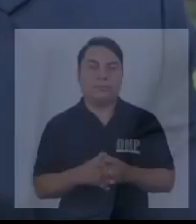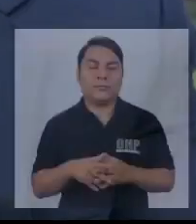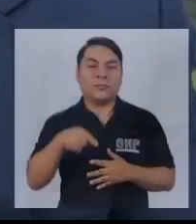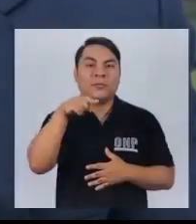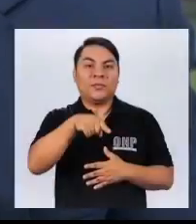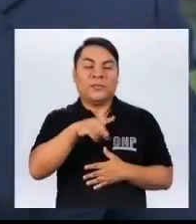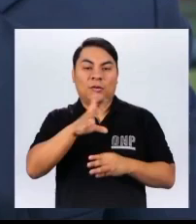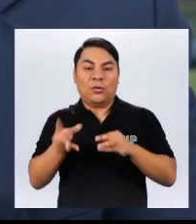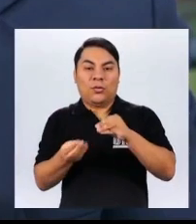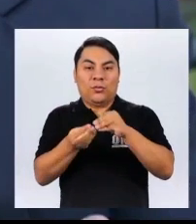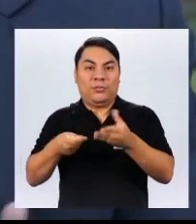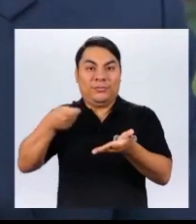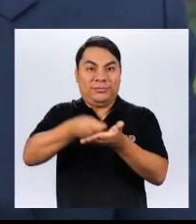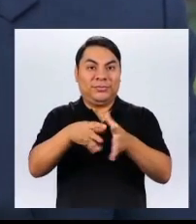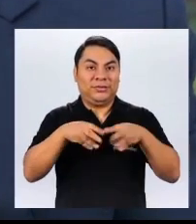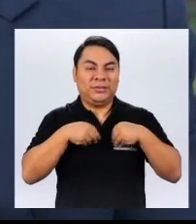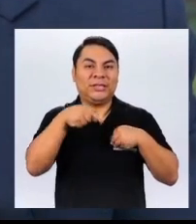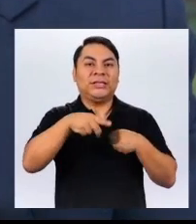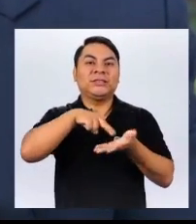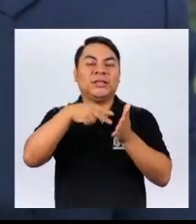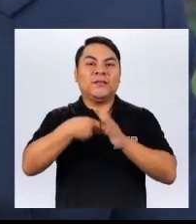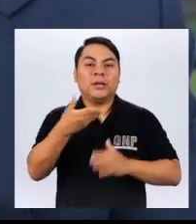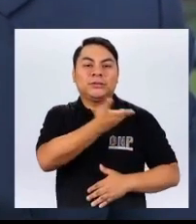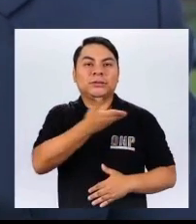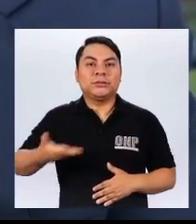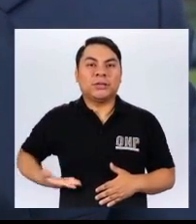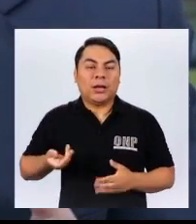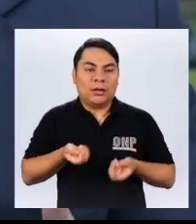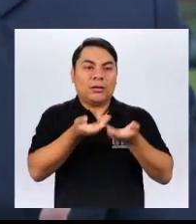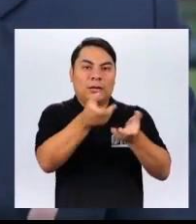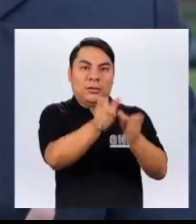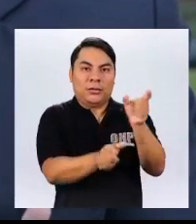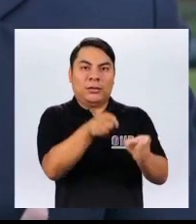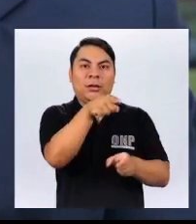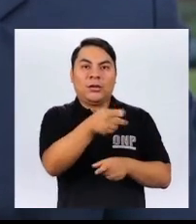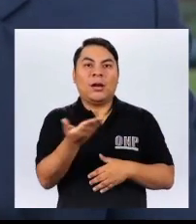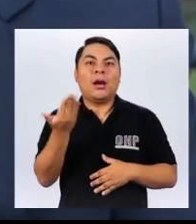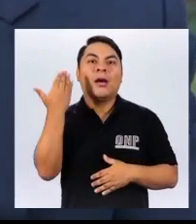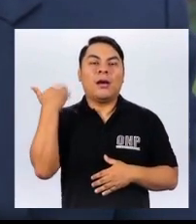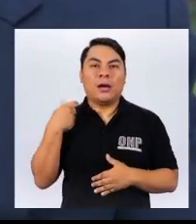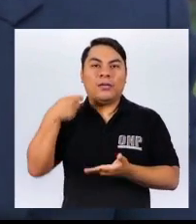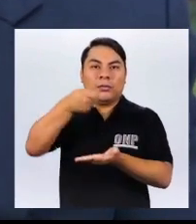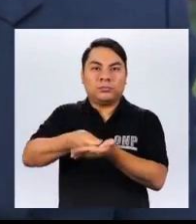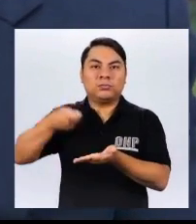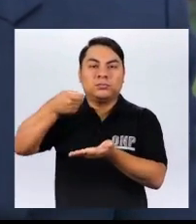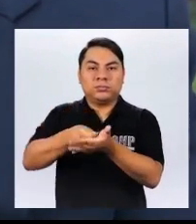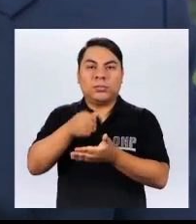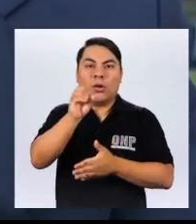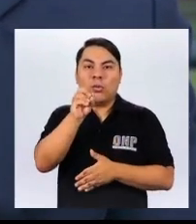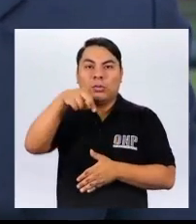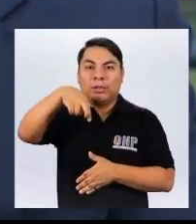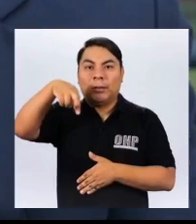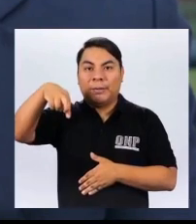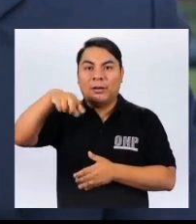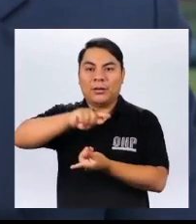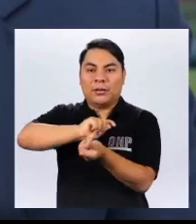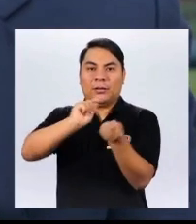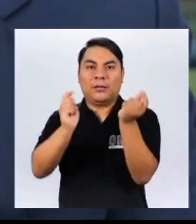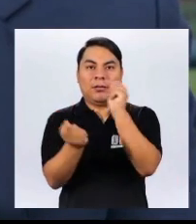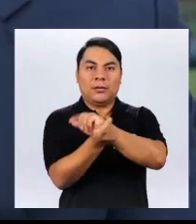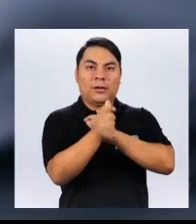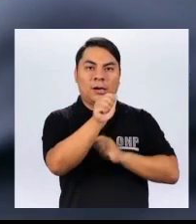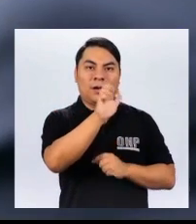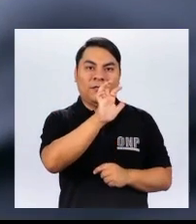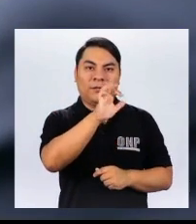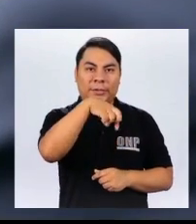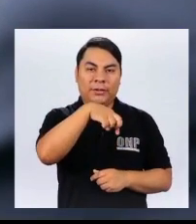Un bono de reconocimiento es el beneficio que otorga el Estado a los trabajadores que habiendo estado afiliados al Sistema Nacional de Pensiones decidieron trasladarse a una